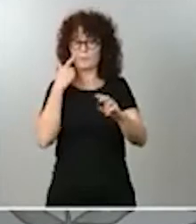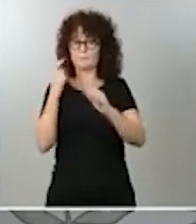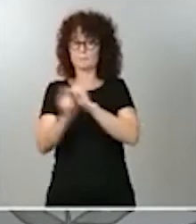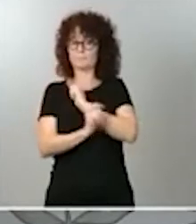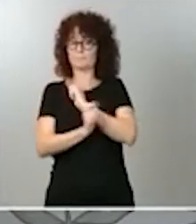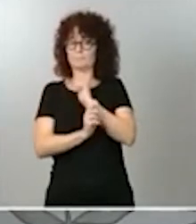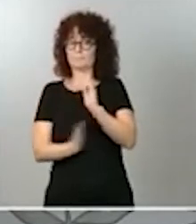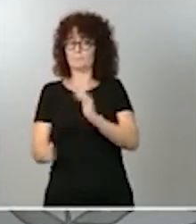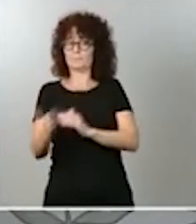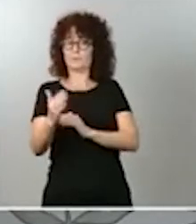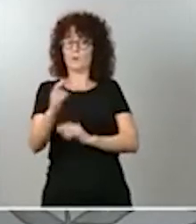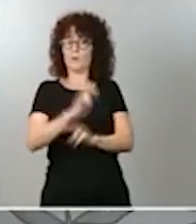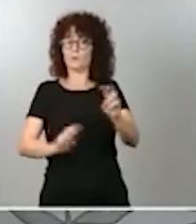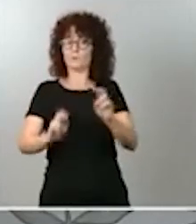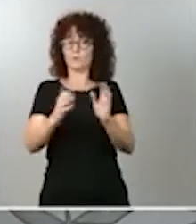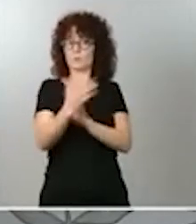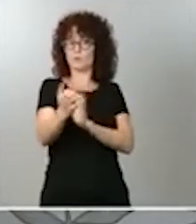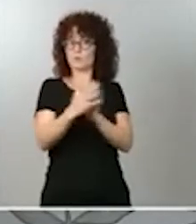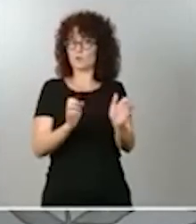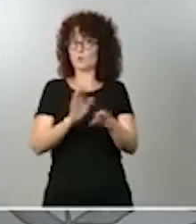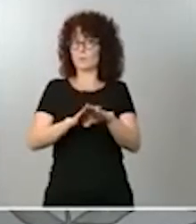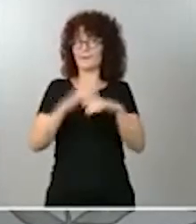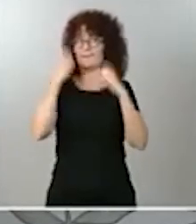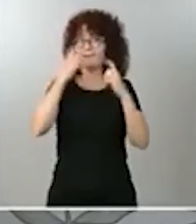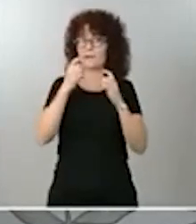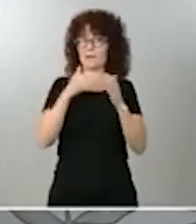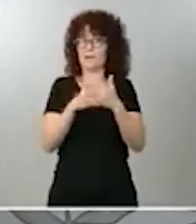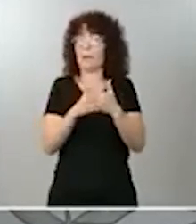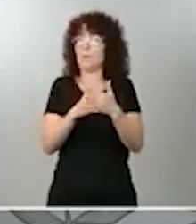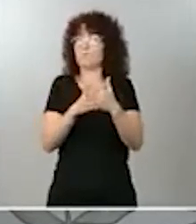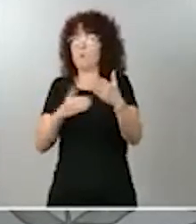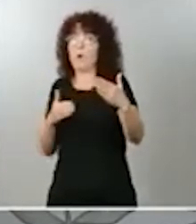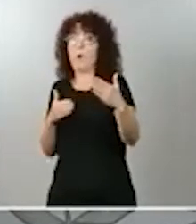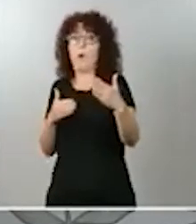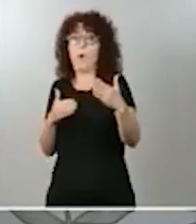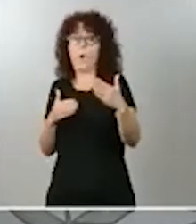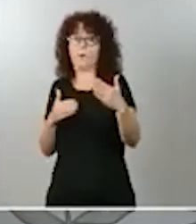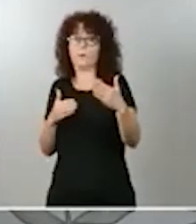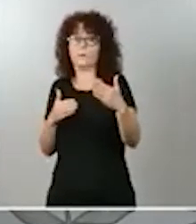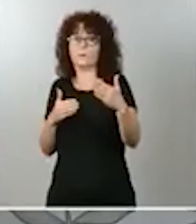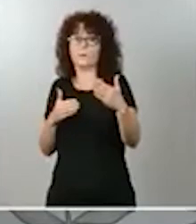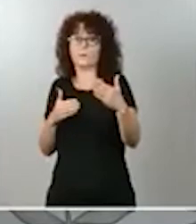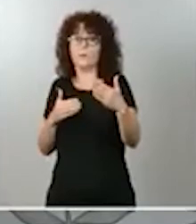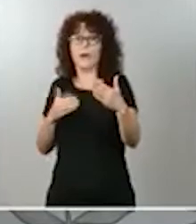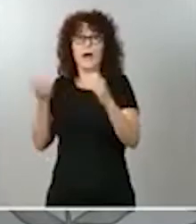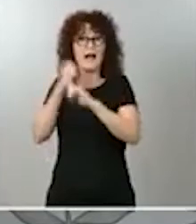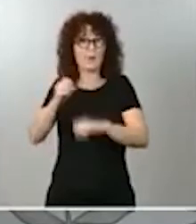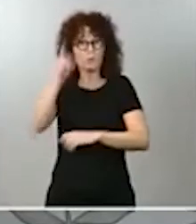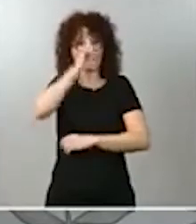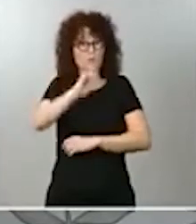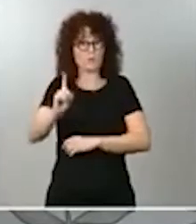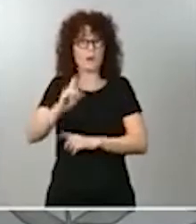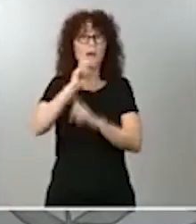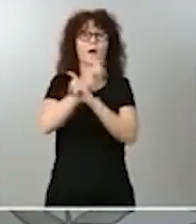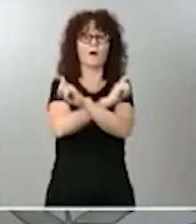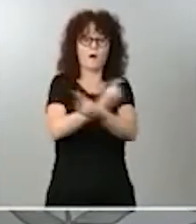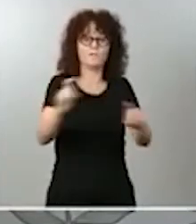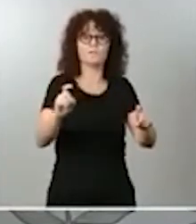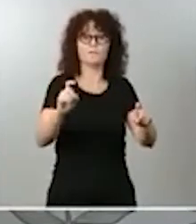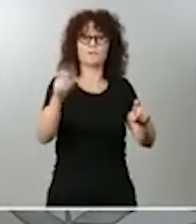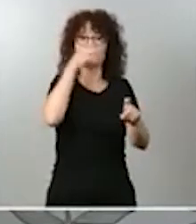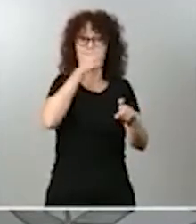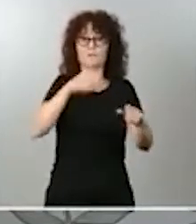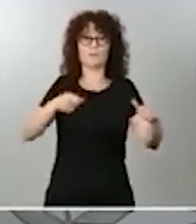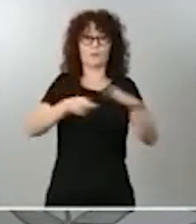salir de la situación de bloqueo, anuncie, sin conocerlo ya, la interposición de un recurso ante el propio